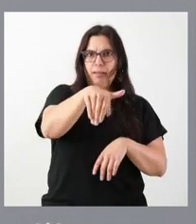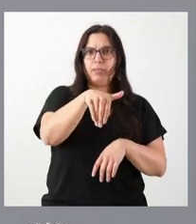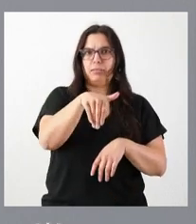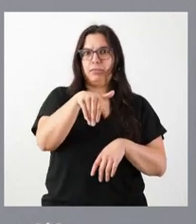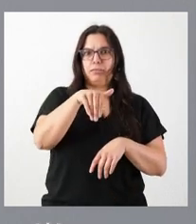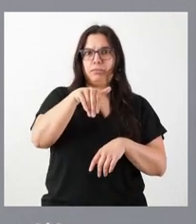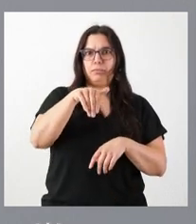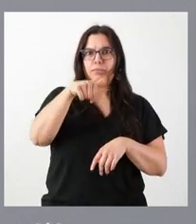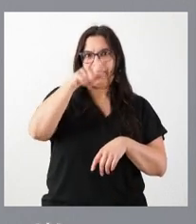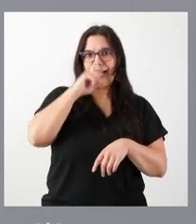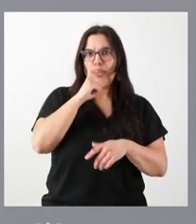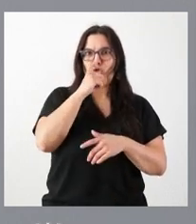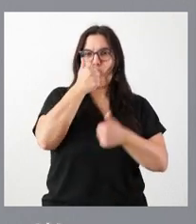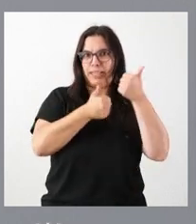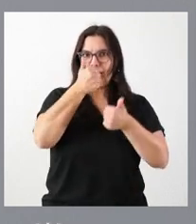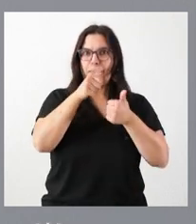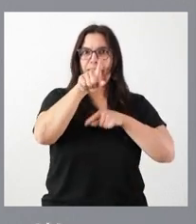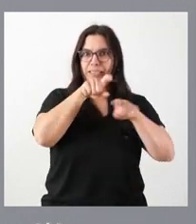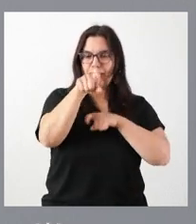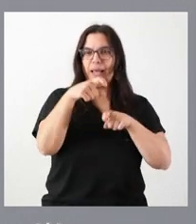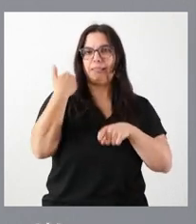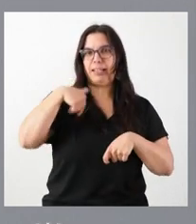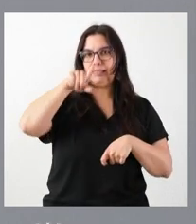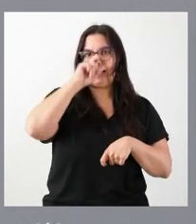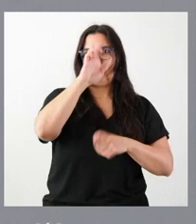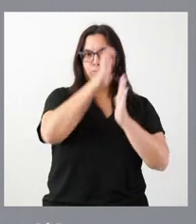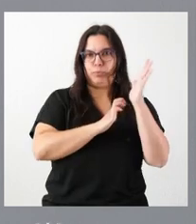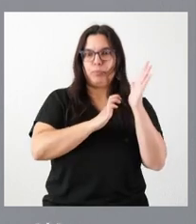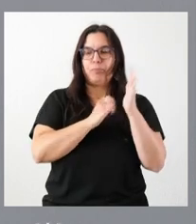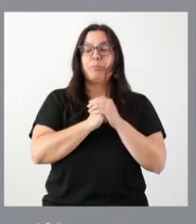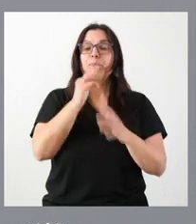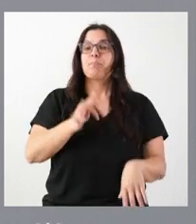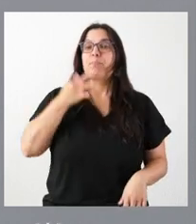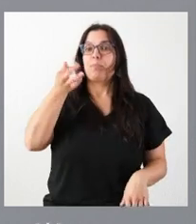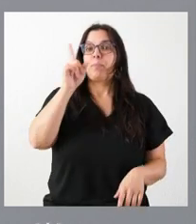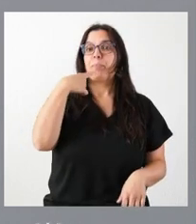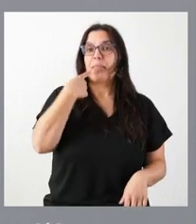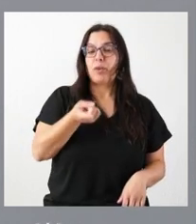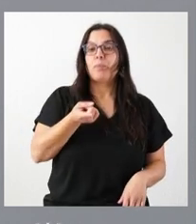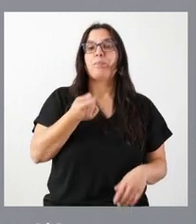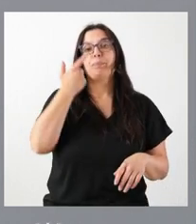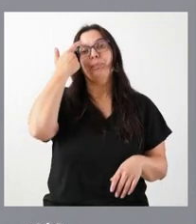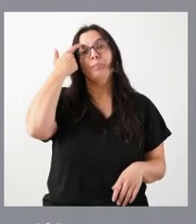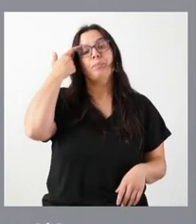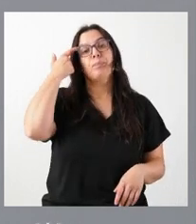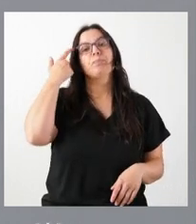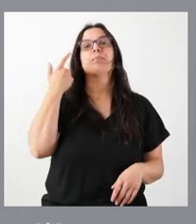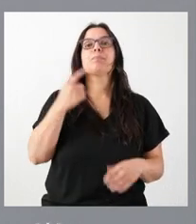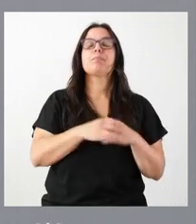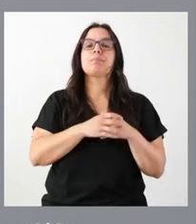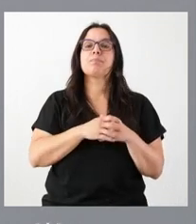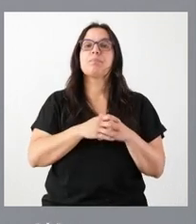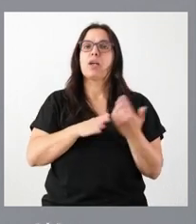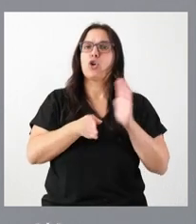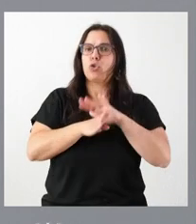correspondiente al año 2023. Y además señalarles que se siguen contemplando y siendo